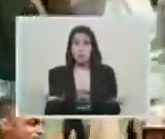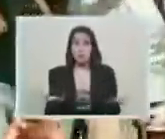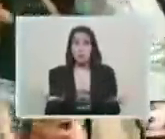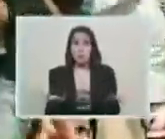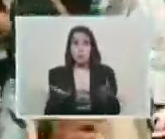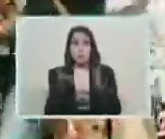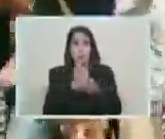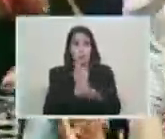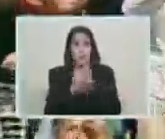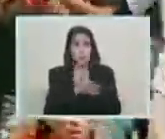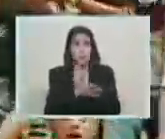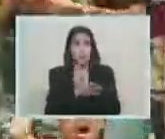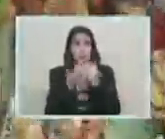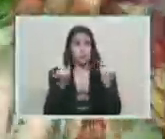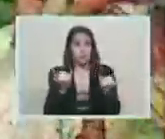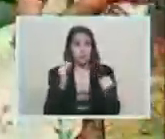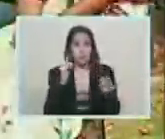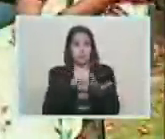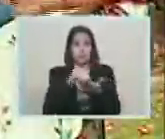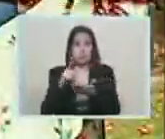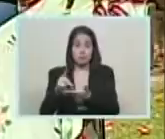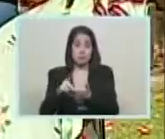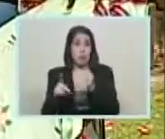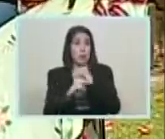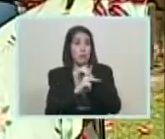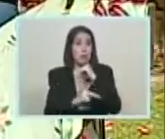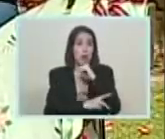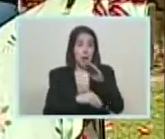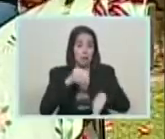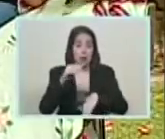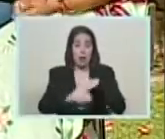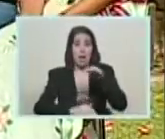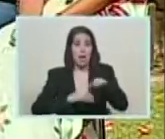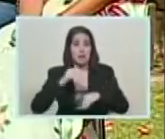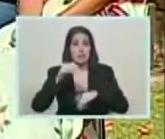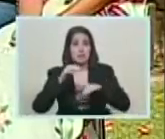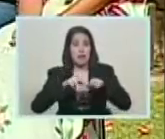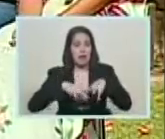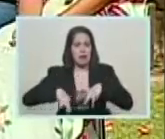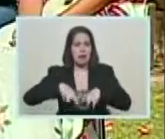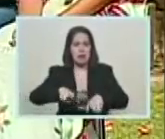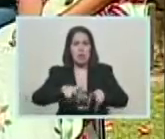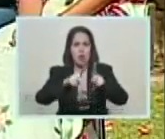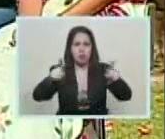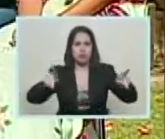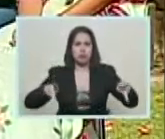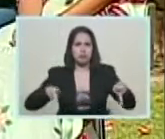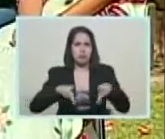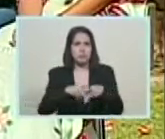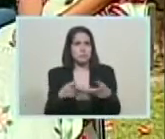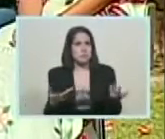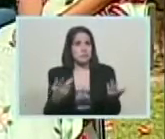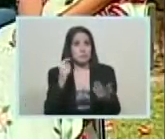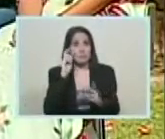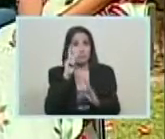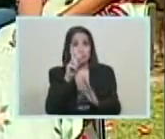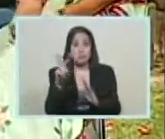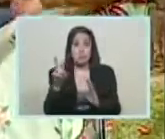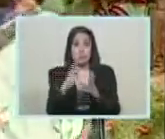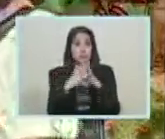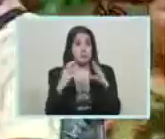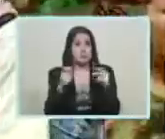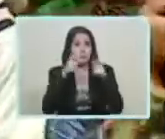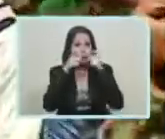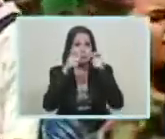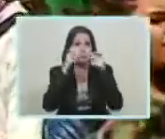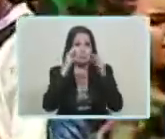asistiendo a todos los puntos, parques, playas, ríos, balnearios. Y esto es una muestra. Aquí está todo el dispositivo de